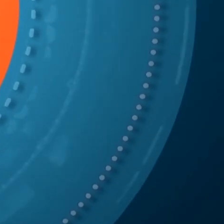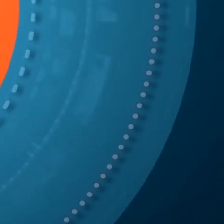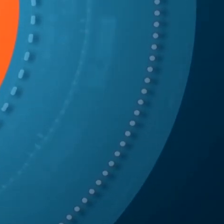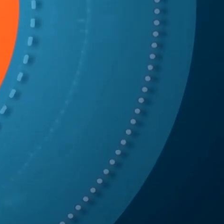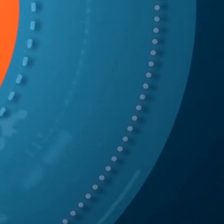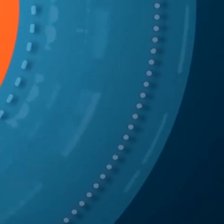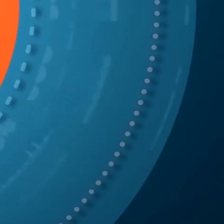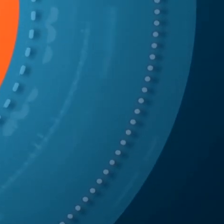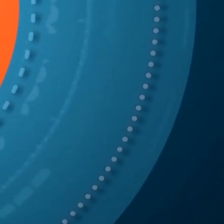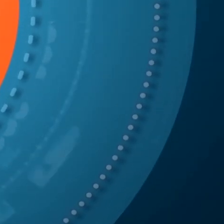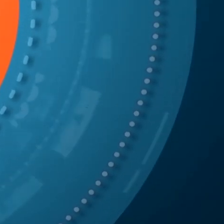¡Gracias! ¡Gracias! ¡Gracias! ¡Gracias!